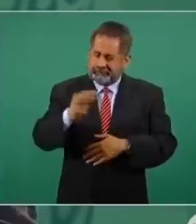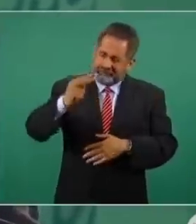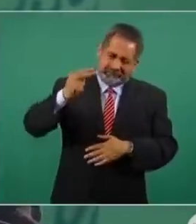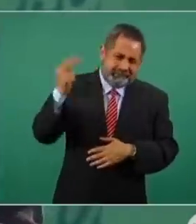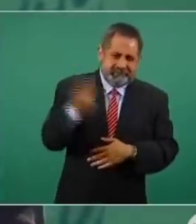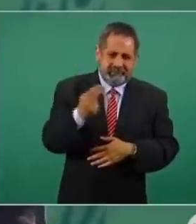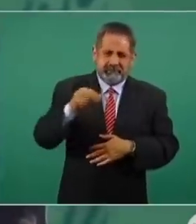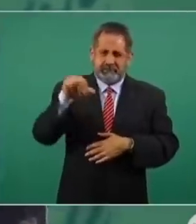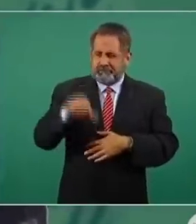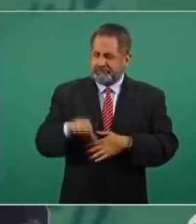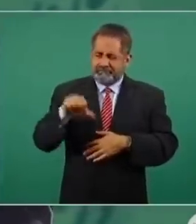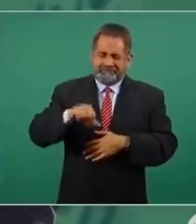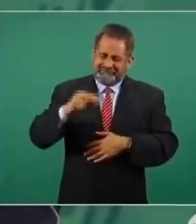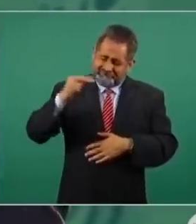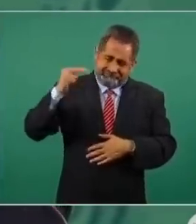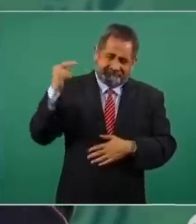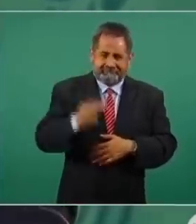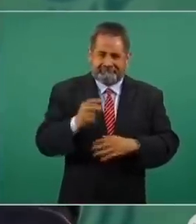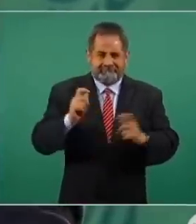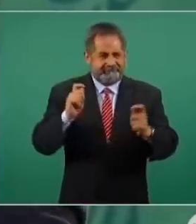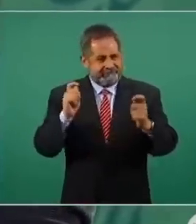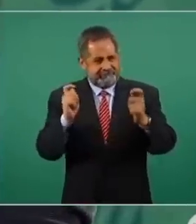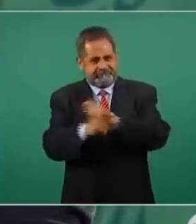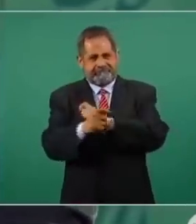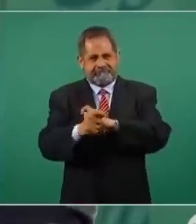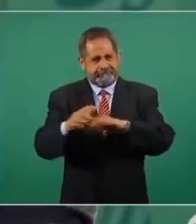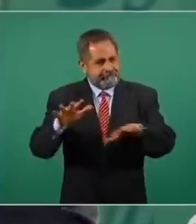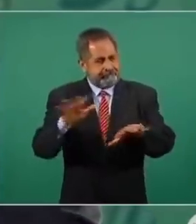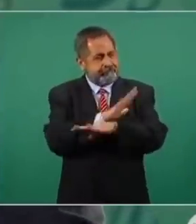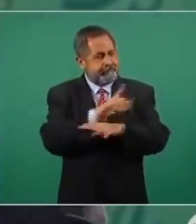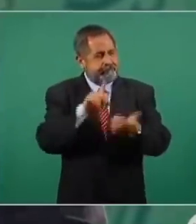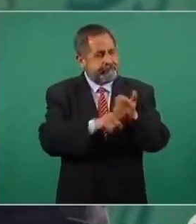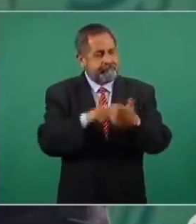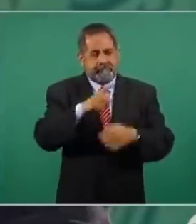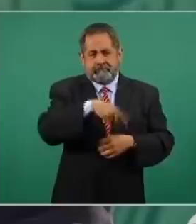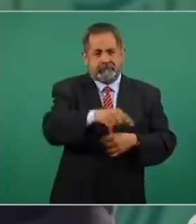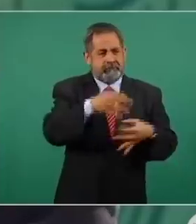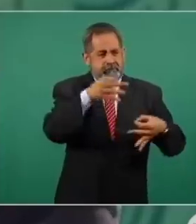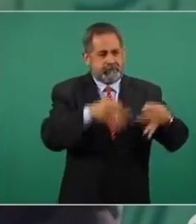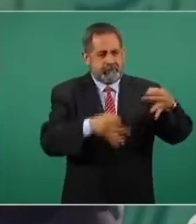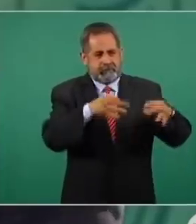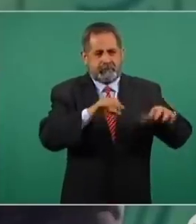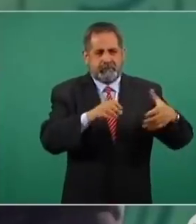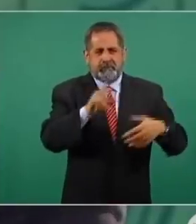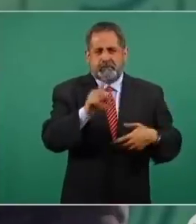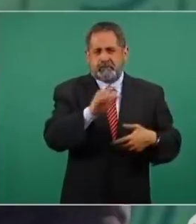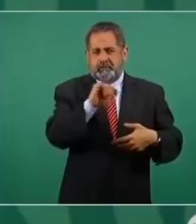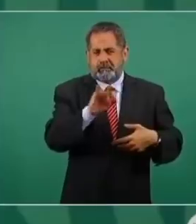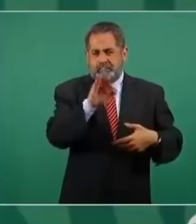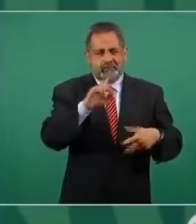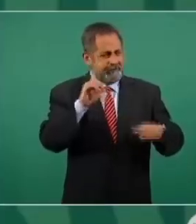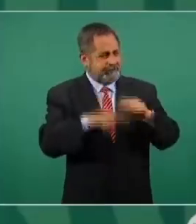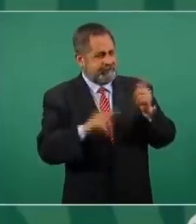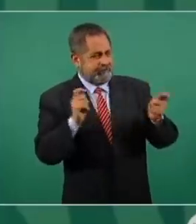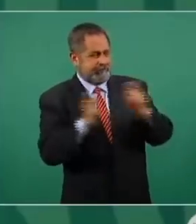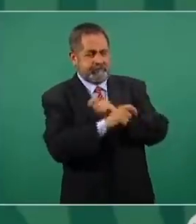una reforma al interior del Poder Judicial.